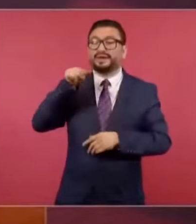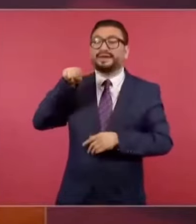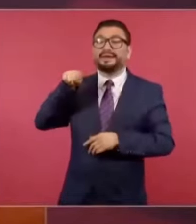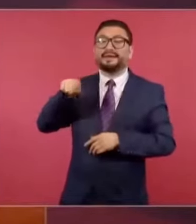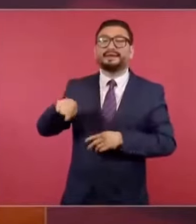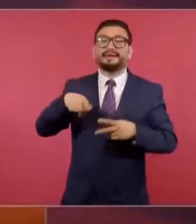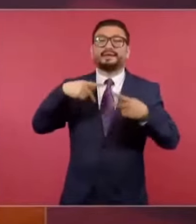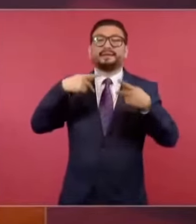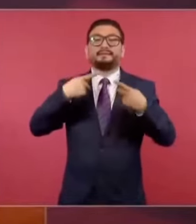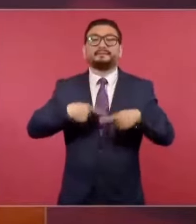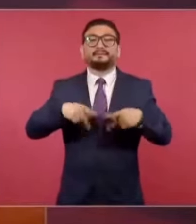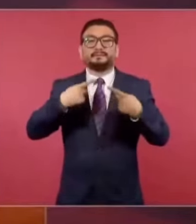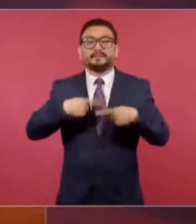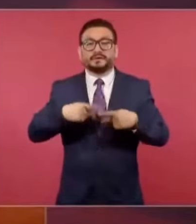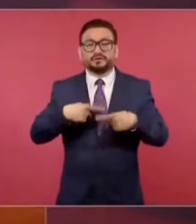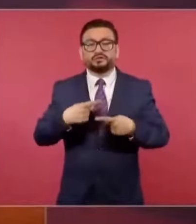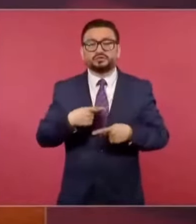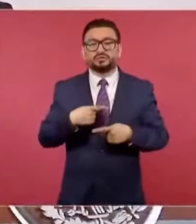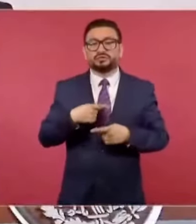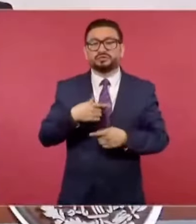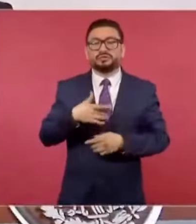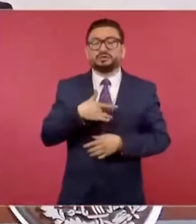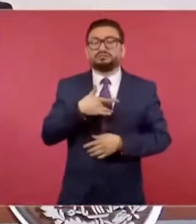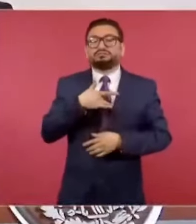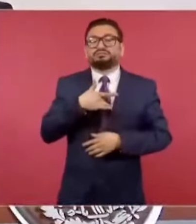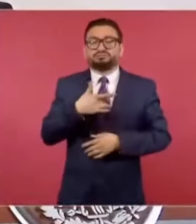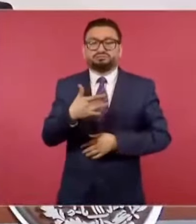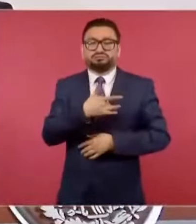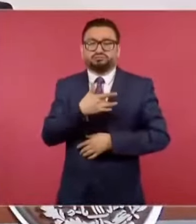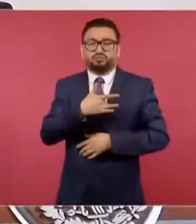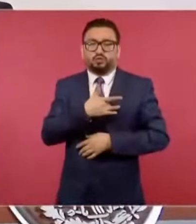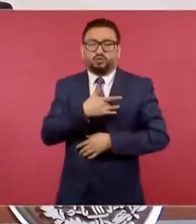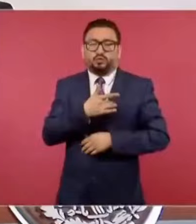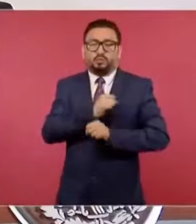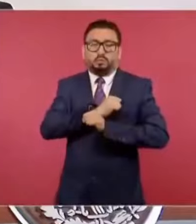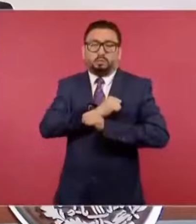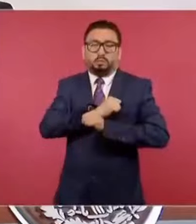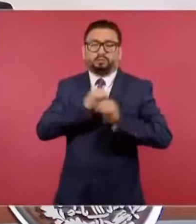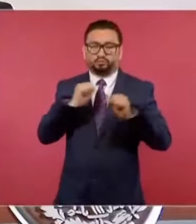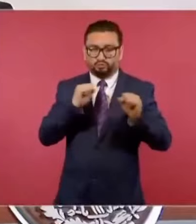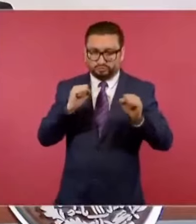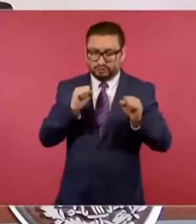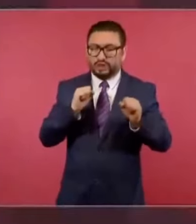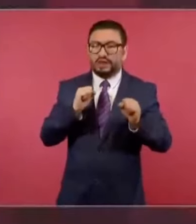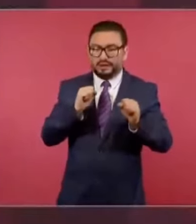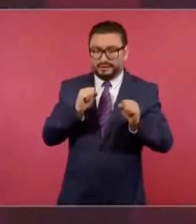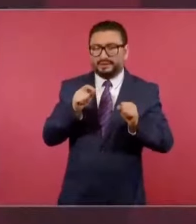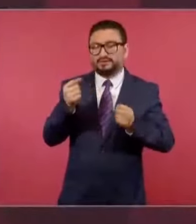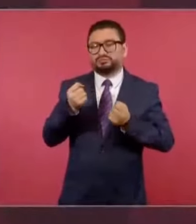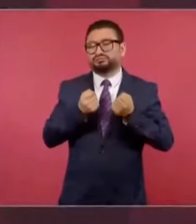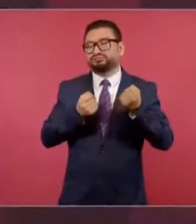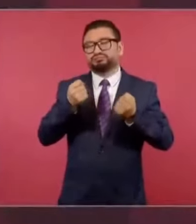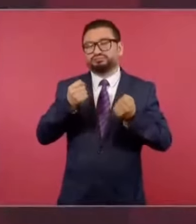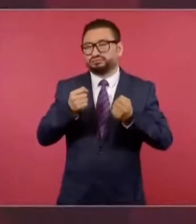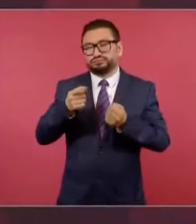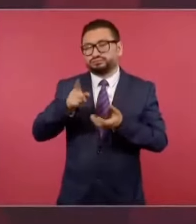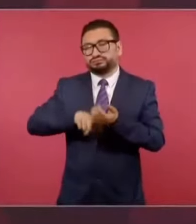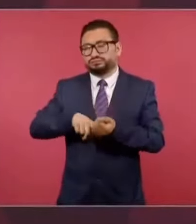tuvo lamentablemente un infarto en ese automóvil y así